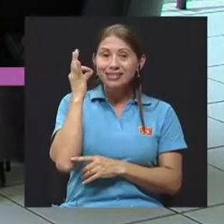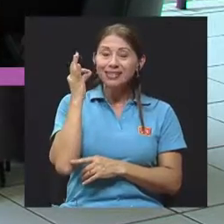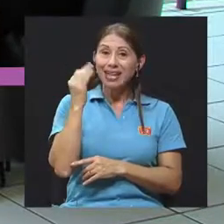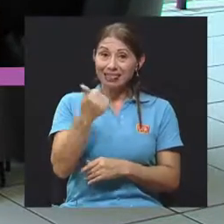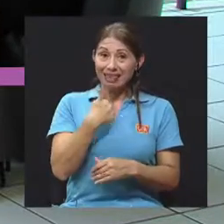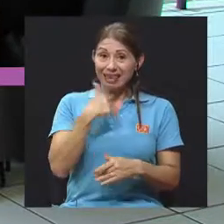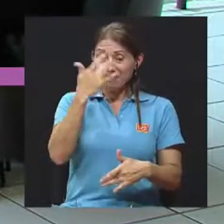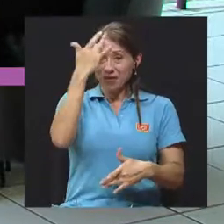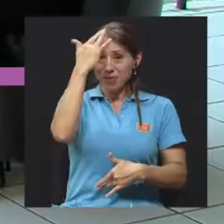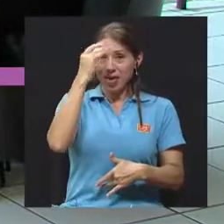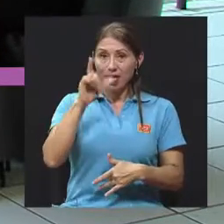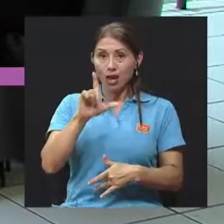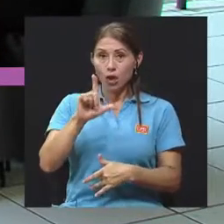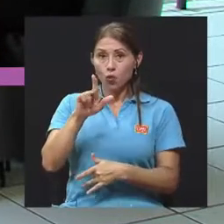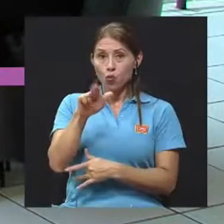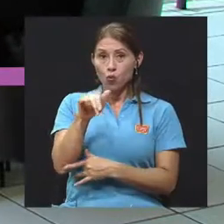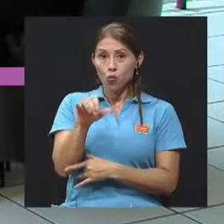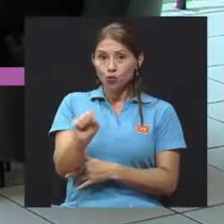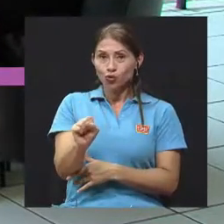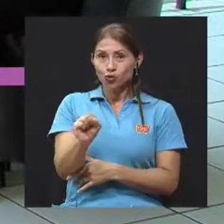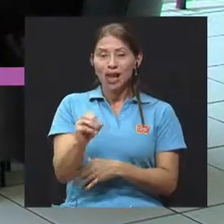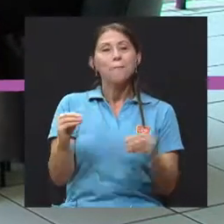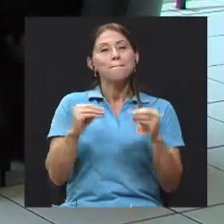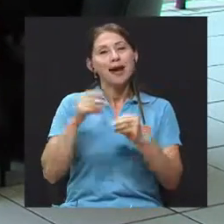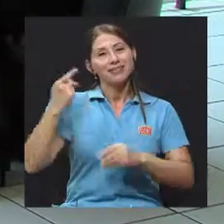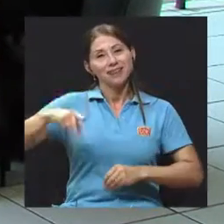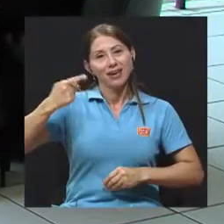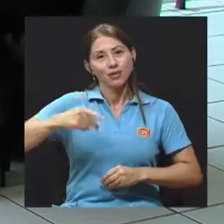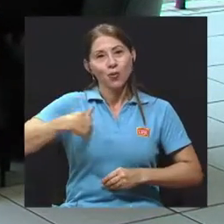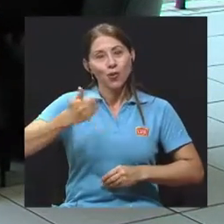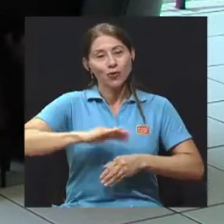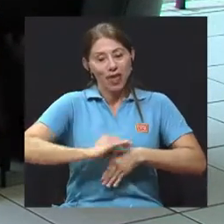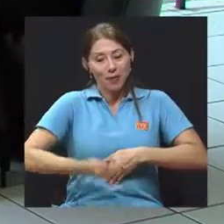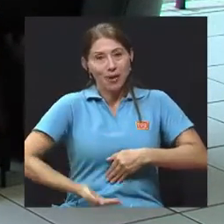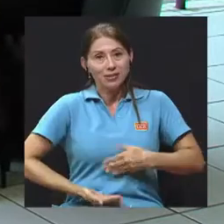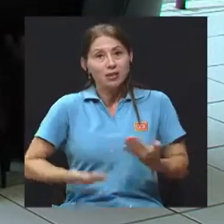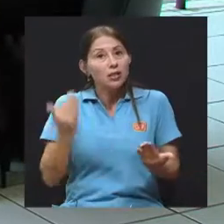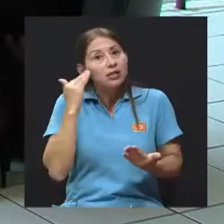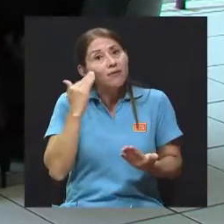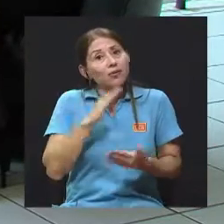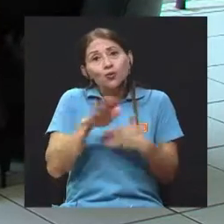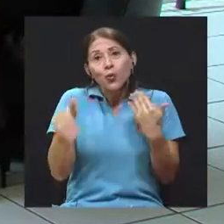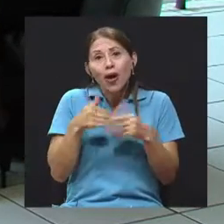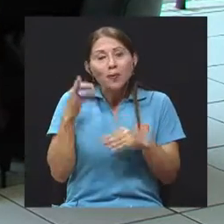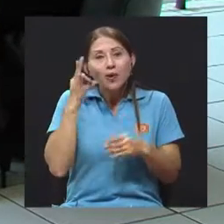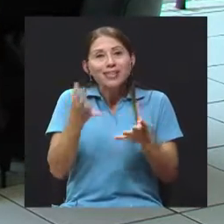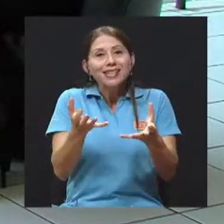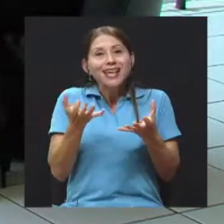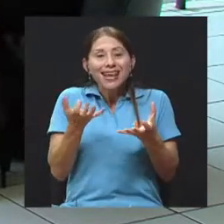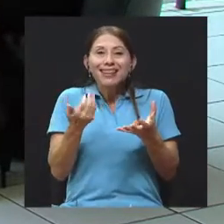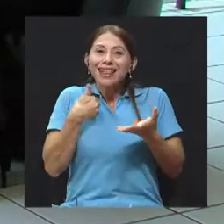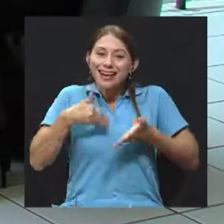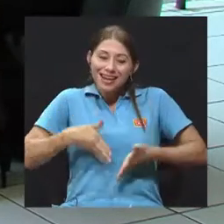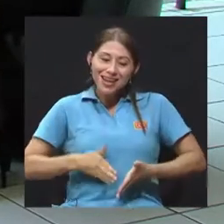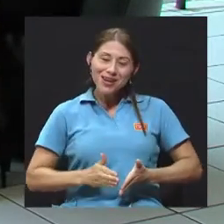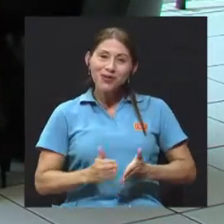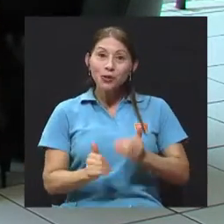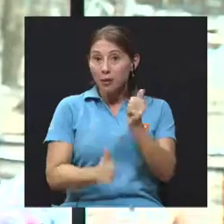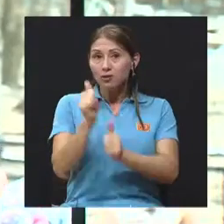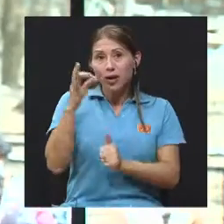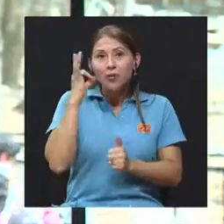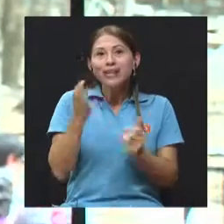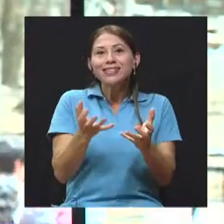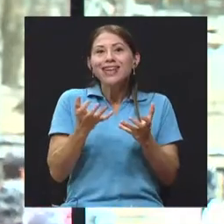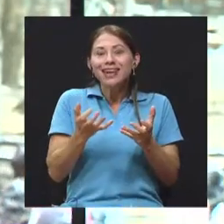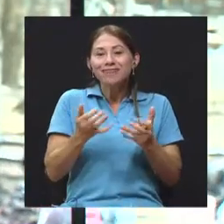embarazadas, el embarazo, pues, bueno, toda mujer desea tener sus hijos, la mayoría de las mujeres desean estar embarazadas.